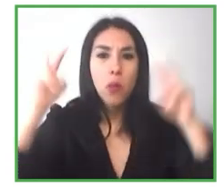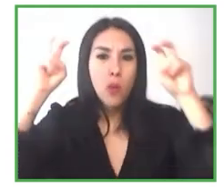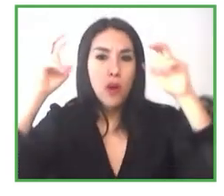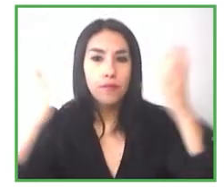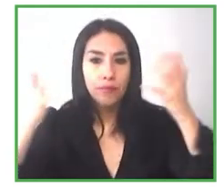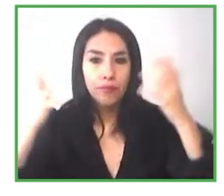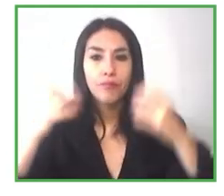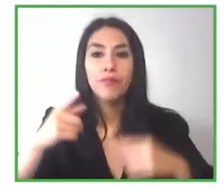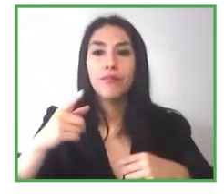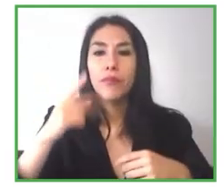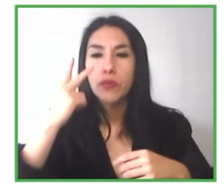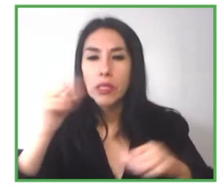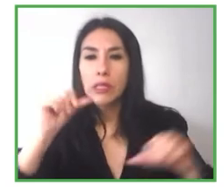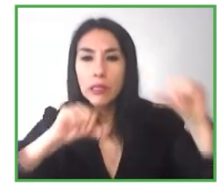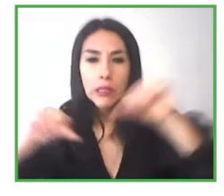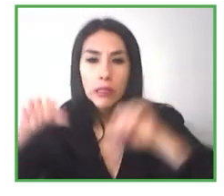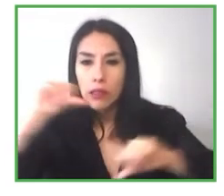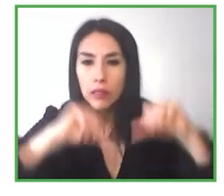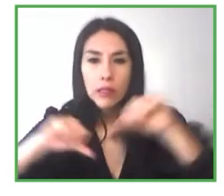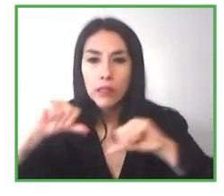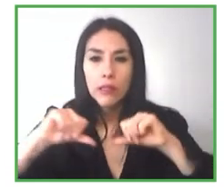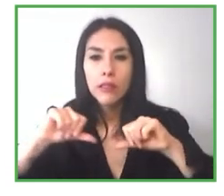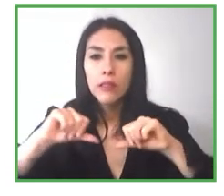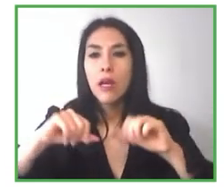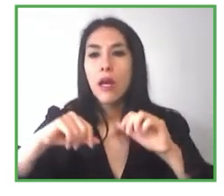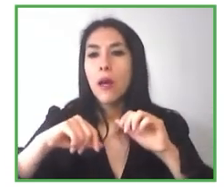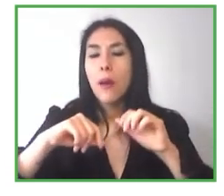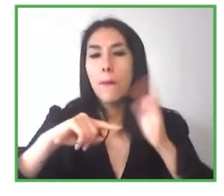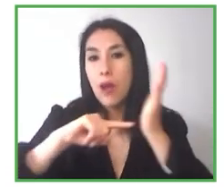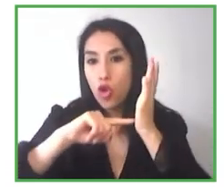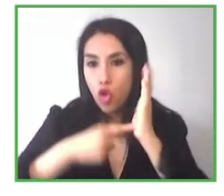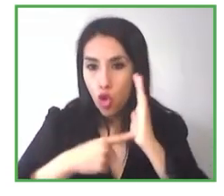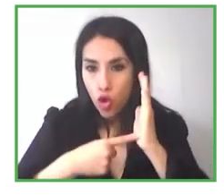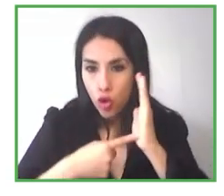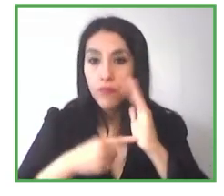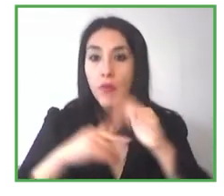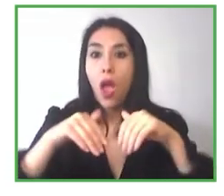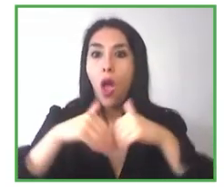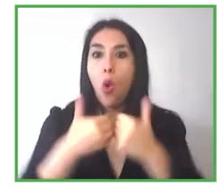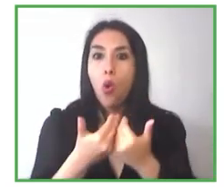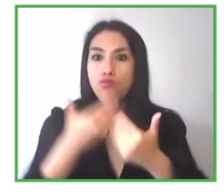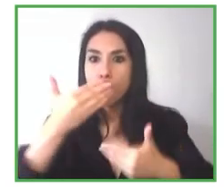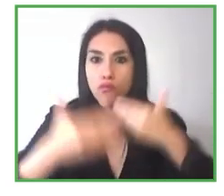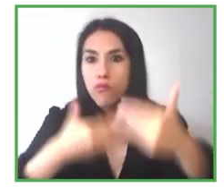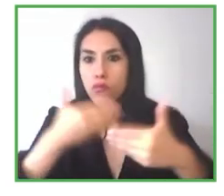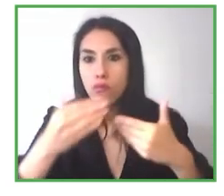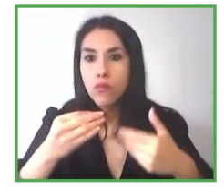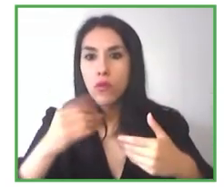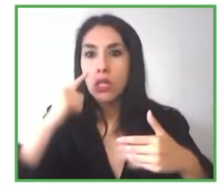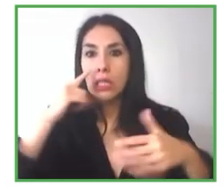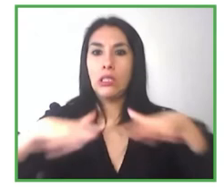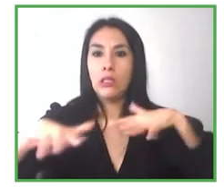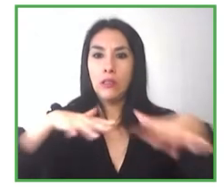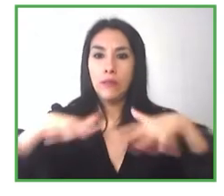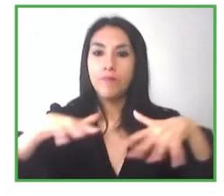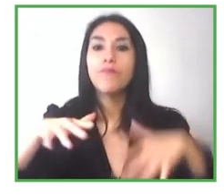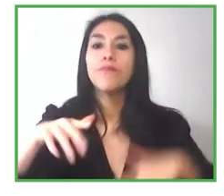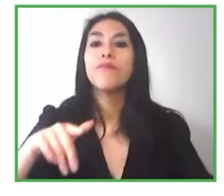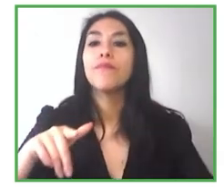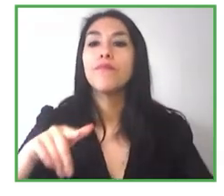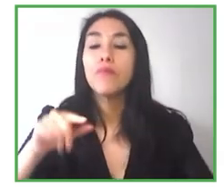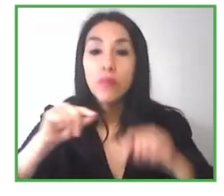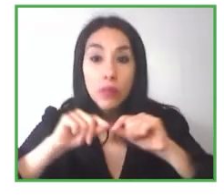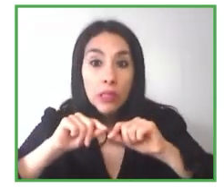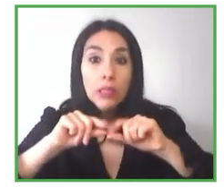y por supuesto también vamos a hablar con las personas a cargo de las tecnologías para entender cuáles son las últimas evoluciones